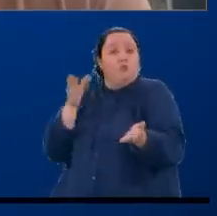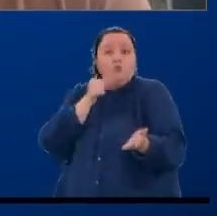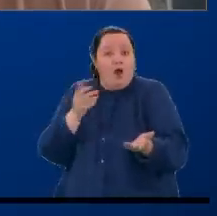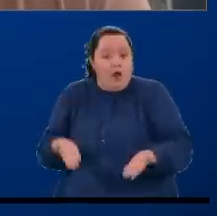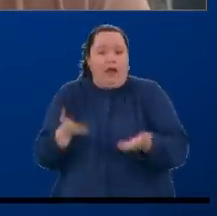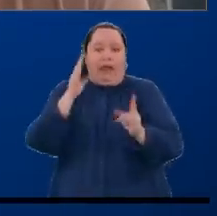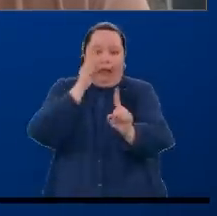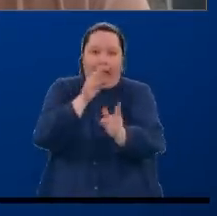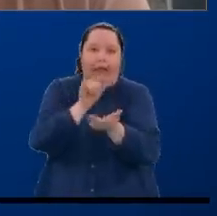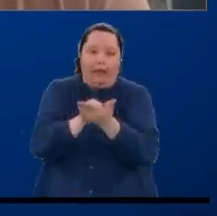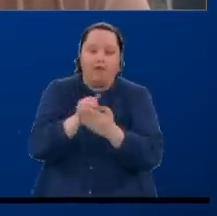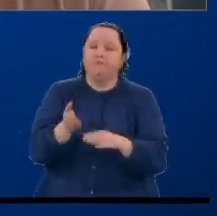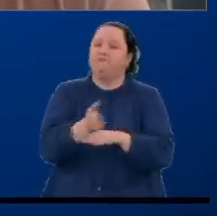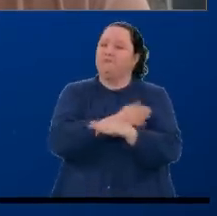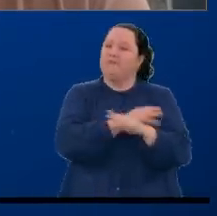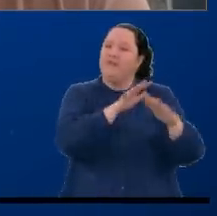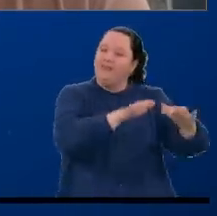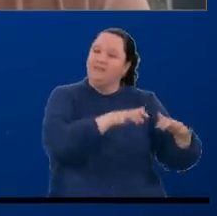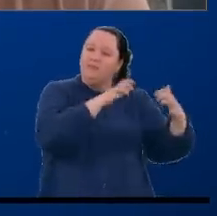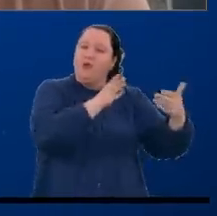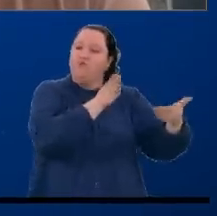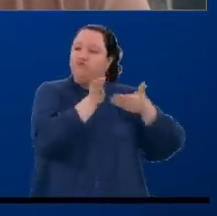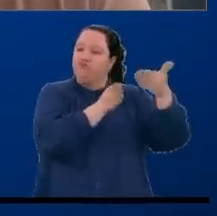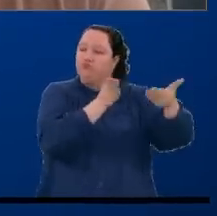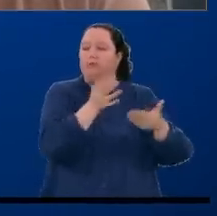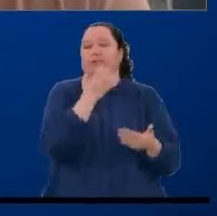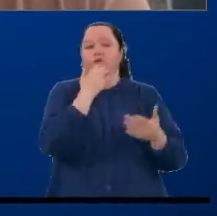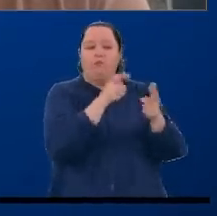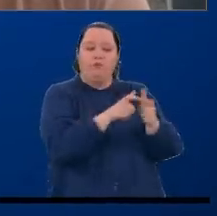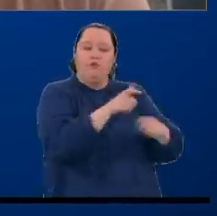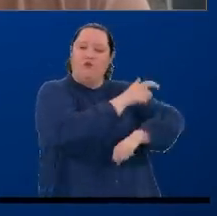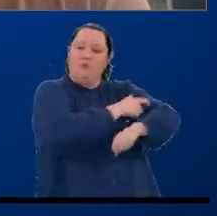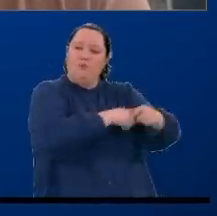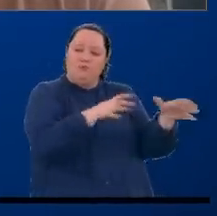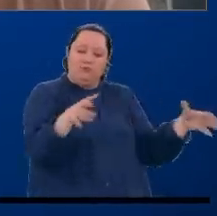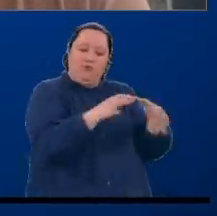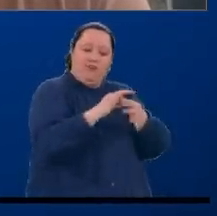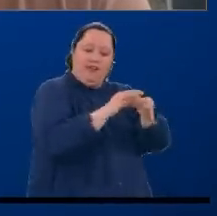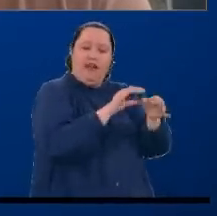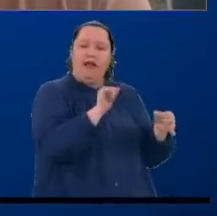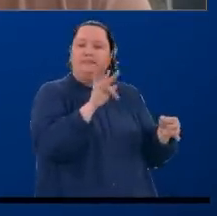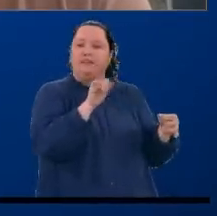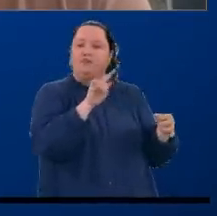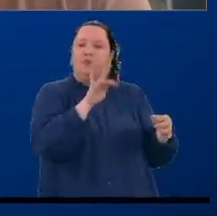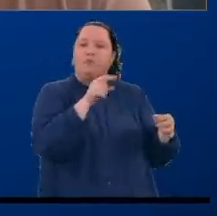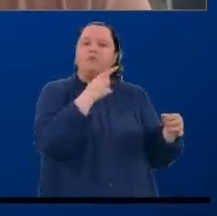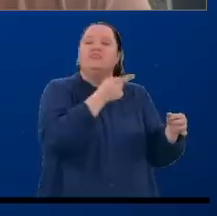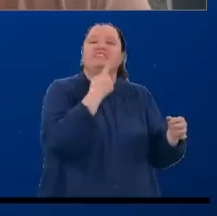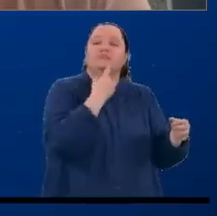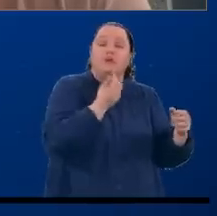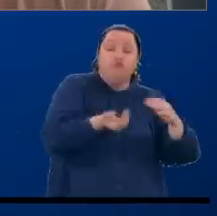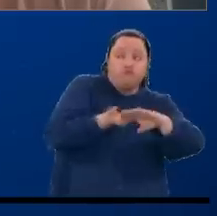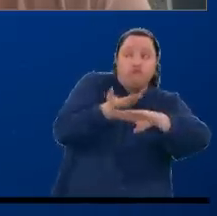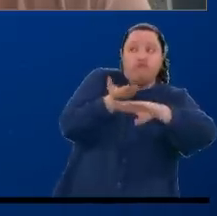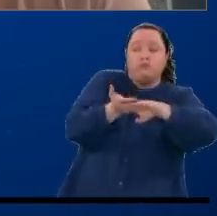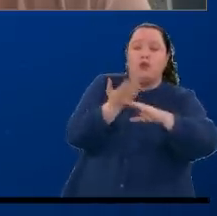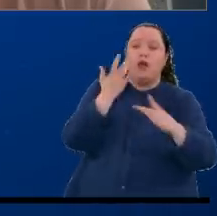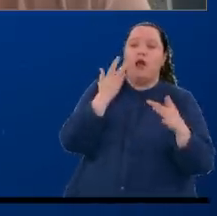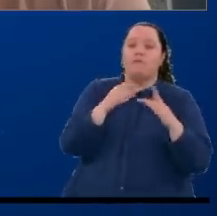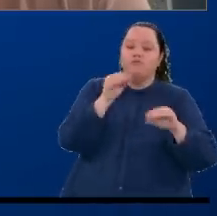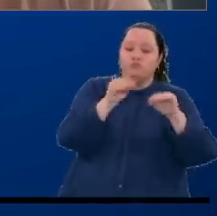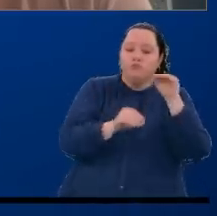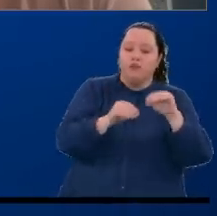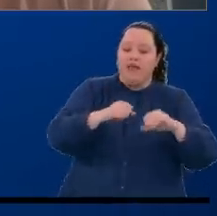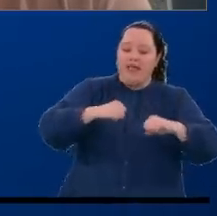en medio de la Asamblea también se escucharon propuestas por parte, por ejemplo, del Comité Integral del Catatumbo que hablaba de la creación de la figura de